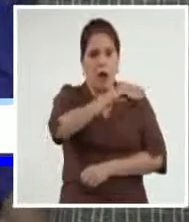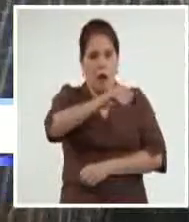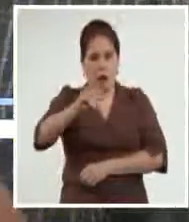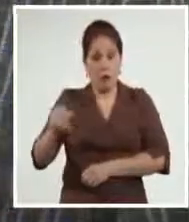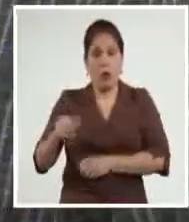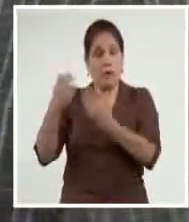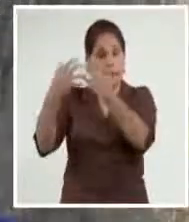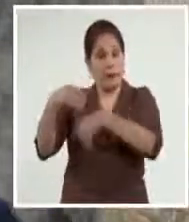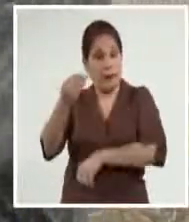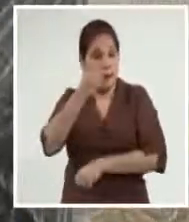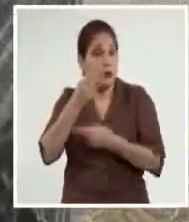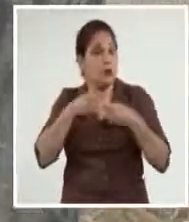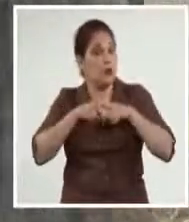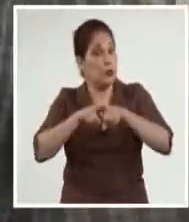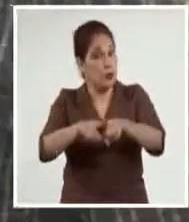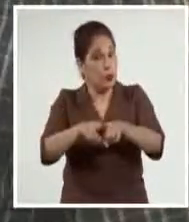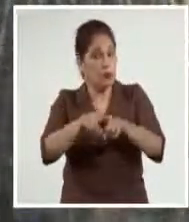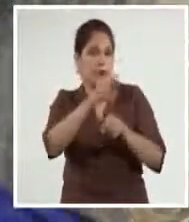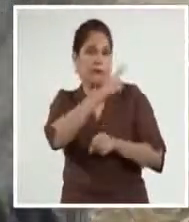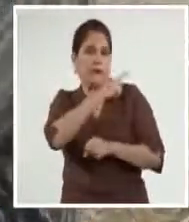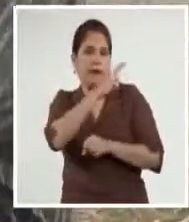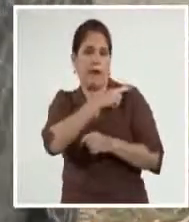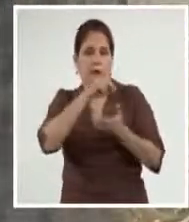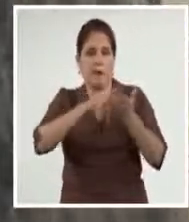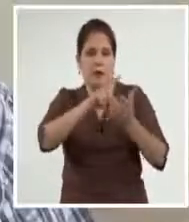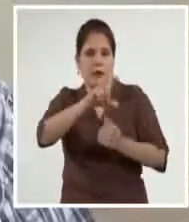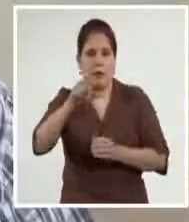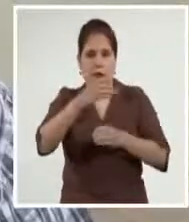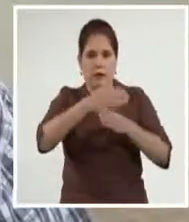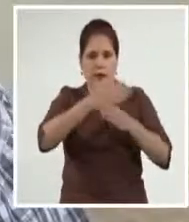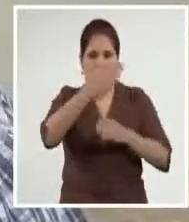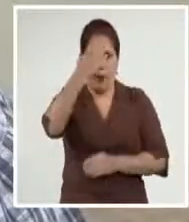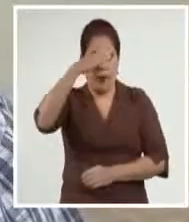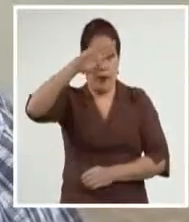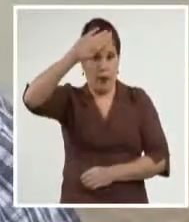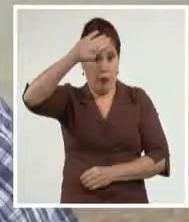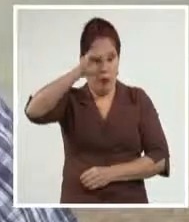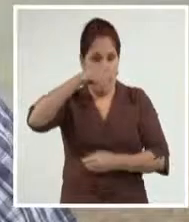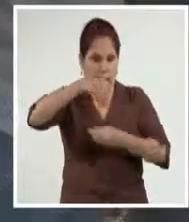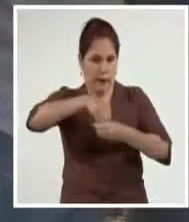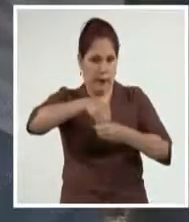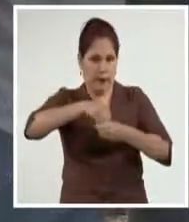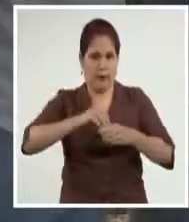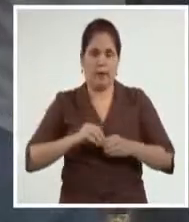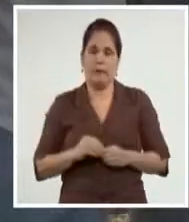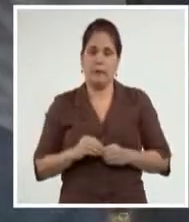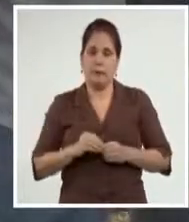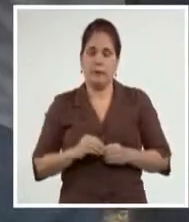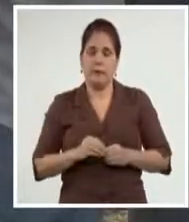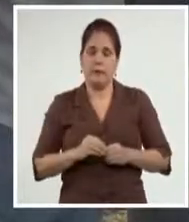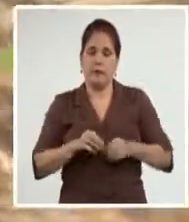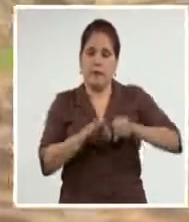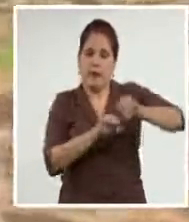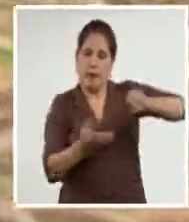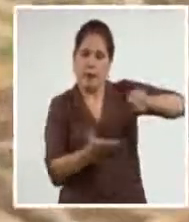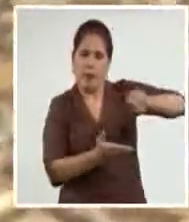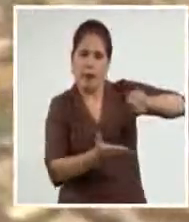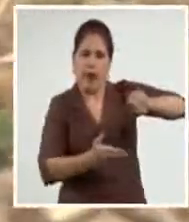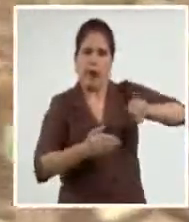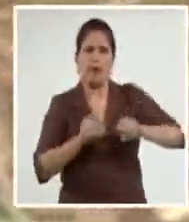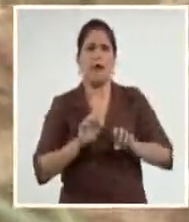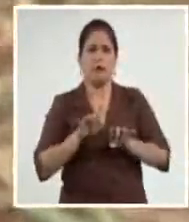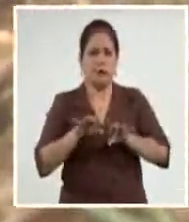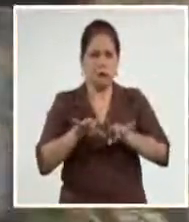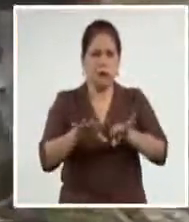alimentos acompañado por autoridades del partido y de la organización campesina en la provincia. Hasta las plantaciones cañeras del